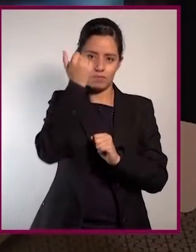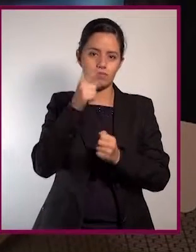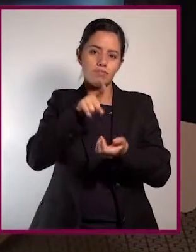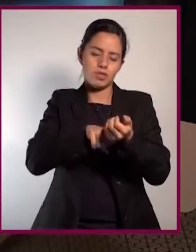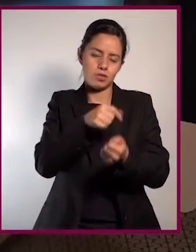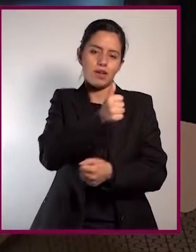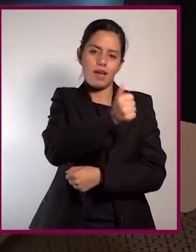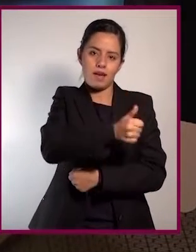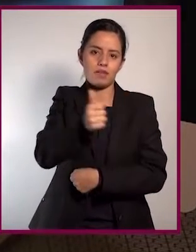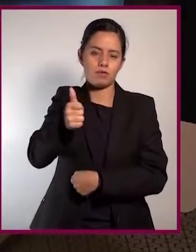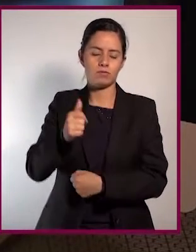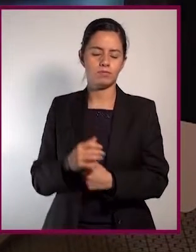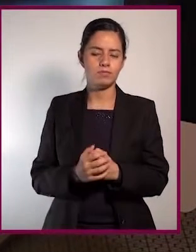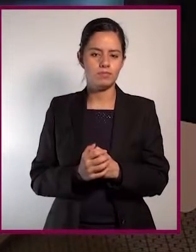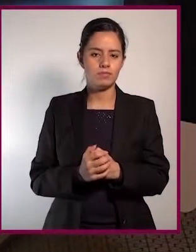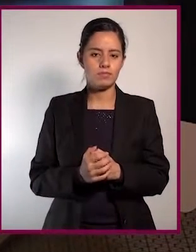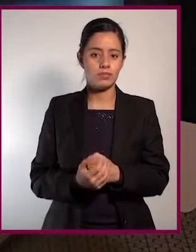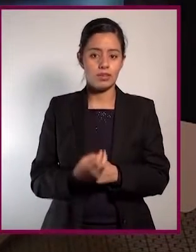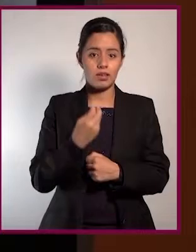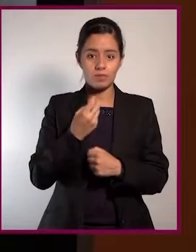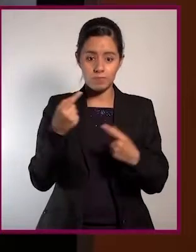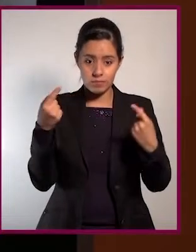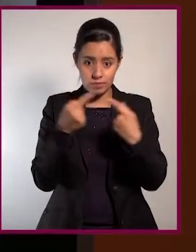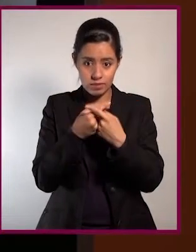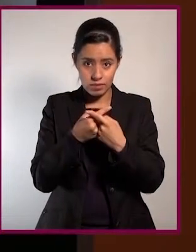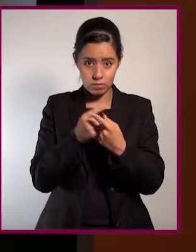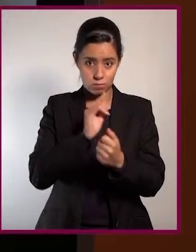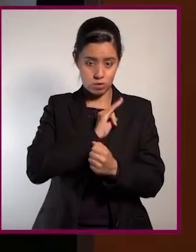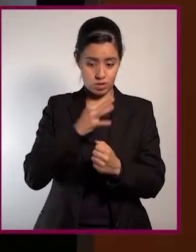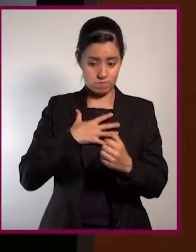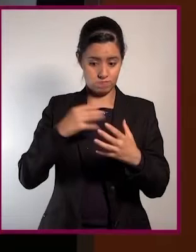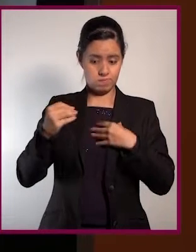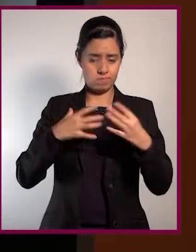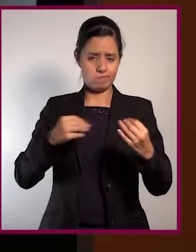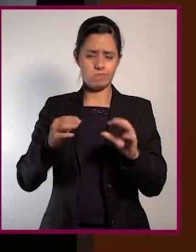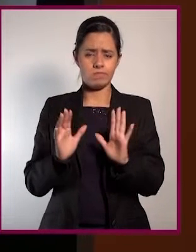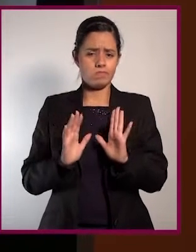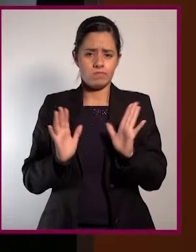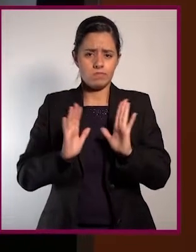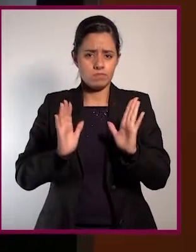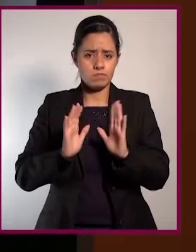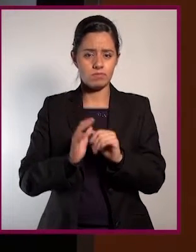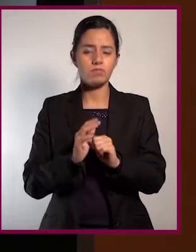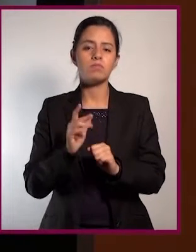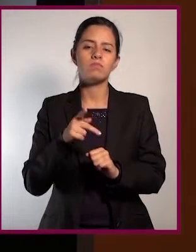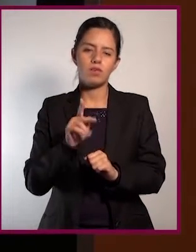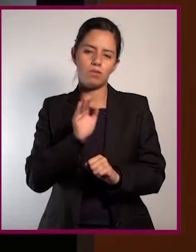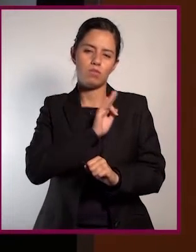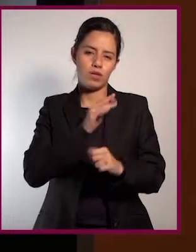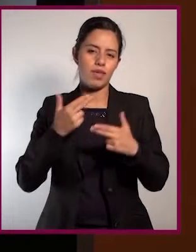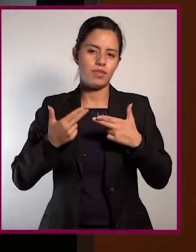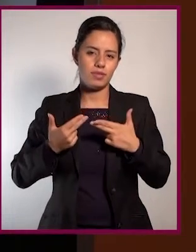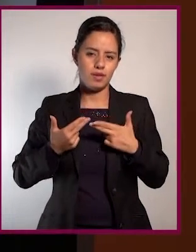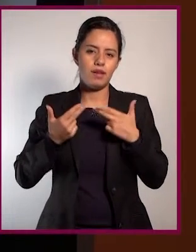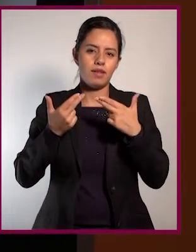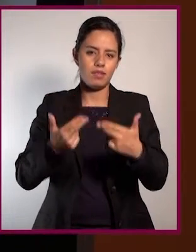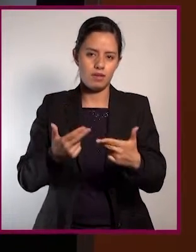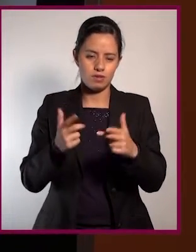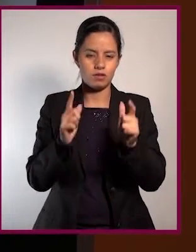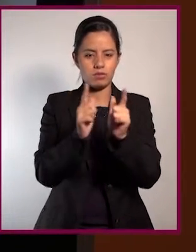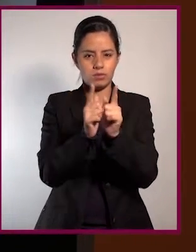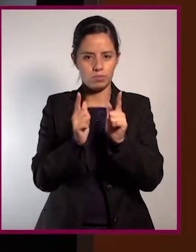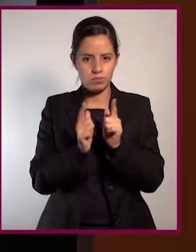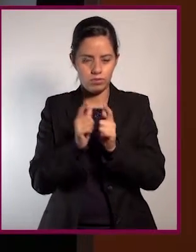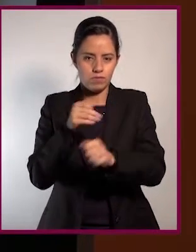propia de cada individuo a desarrollar alergias. Entonces, las alergias no son contagiosas, pero sí pueden ser hereditarias.